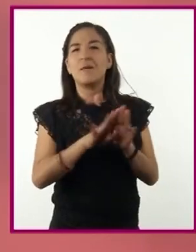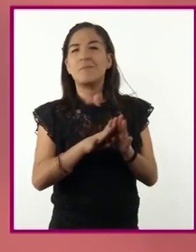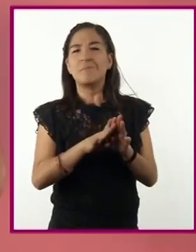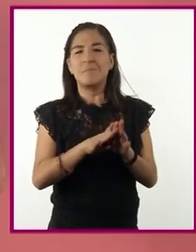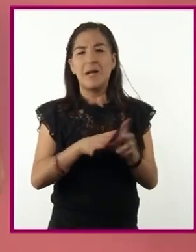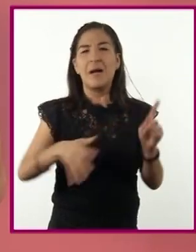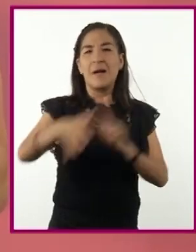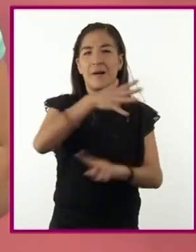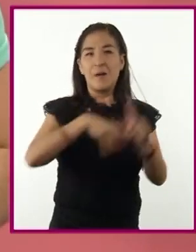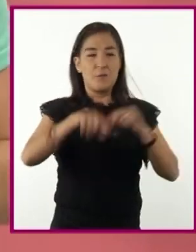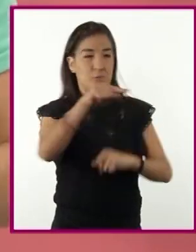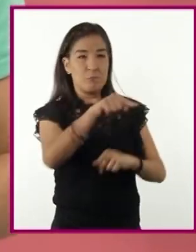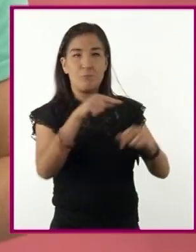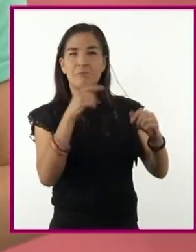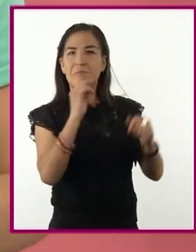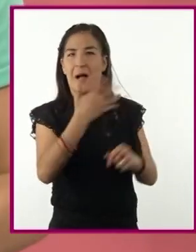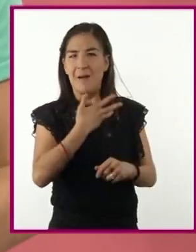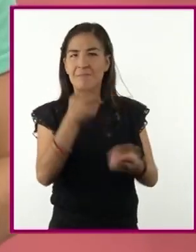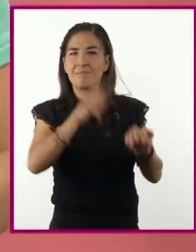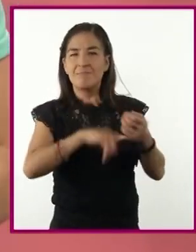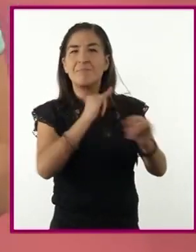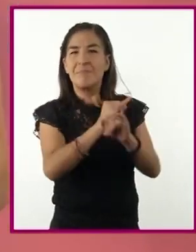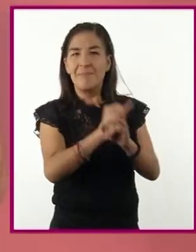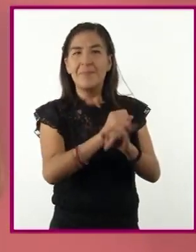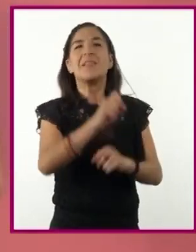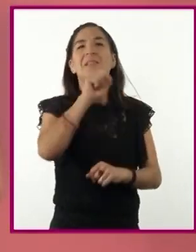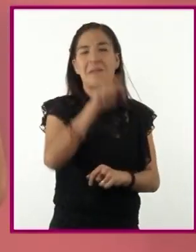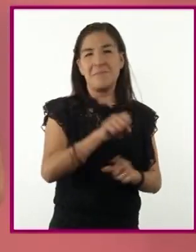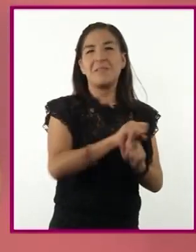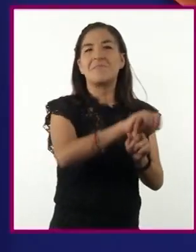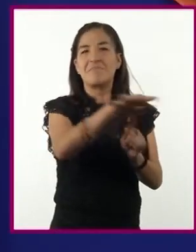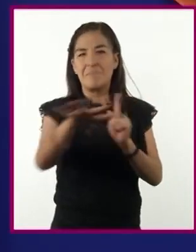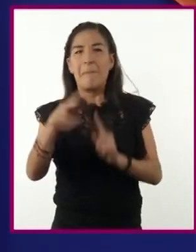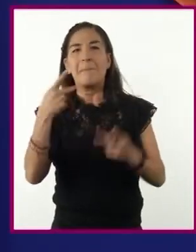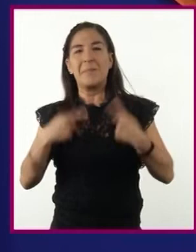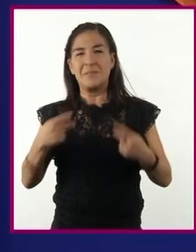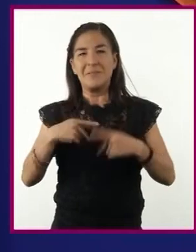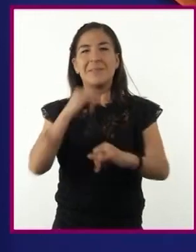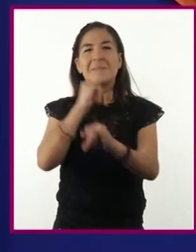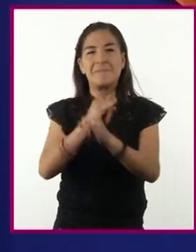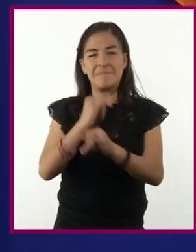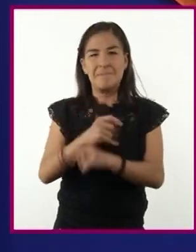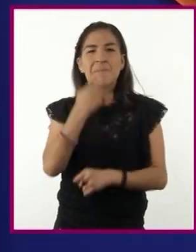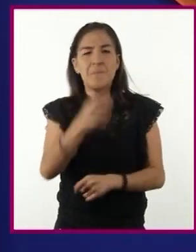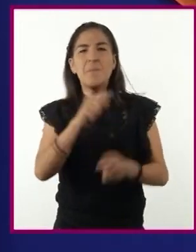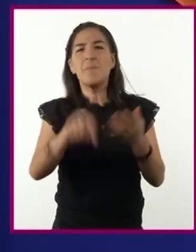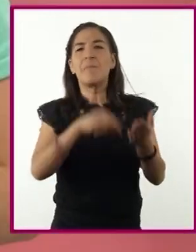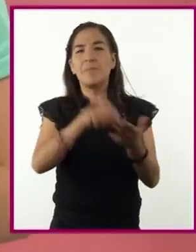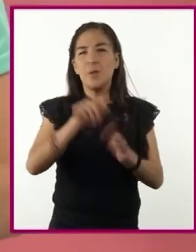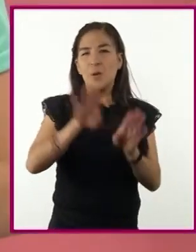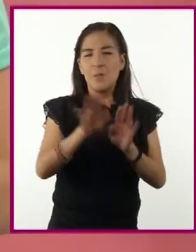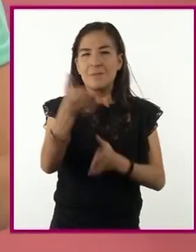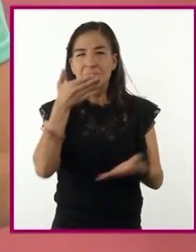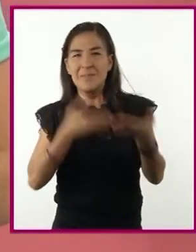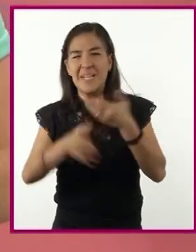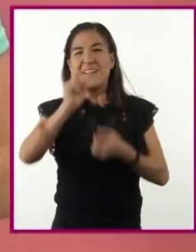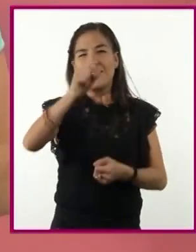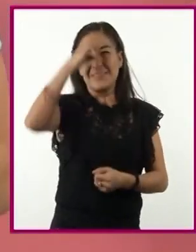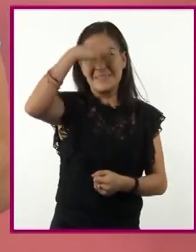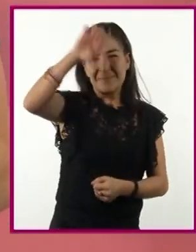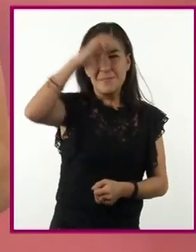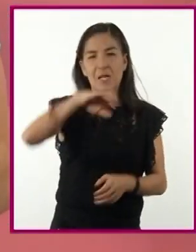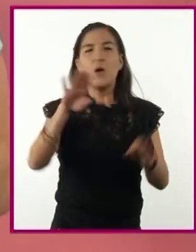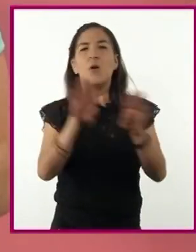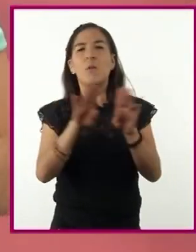no solamente a tu red, sino también a la de las personas entrevistadas. Además, es un espacio donde el intercambio de experiencias